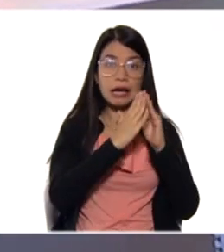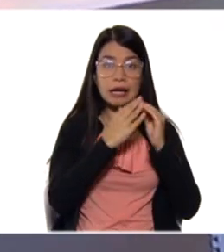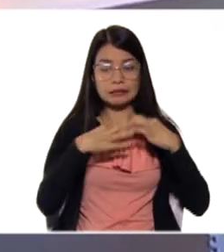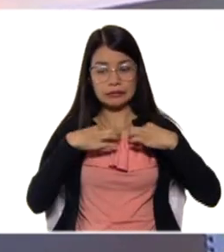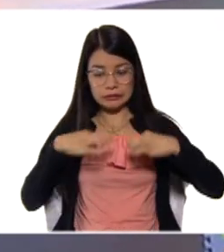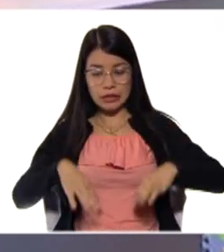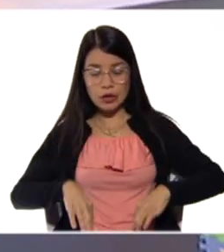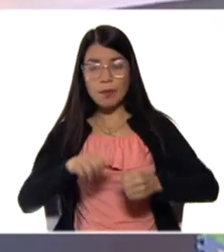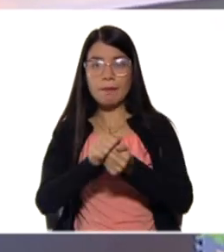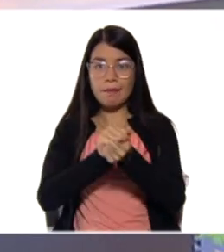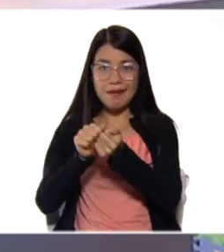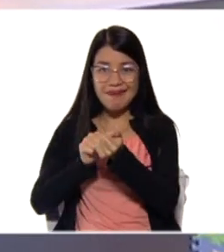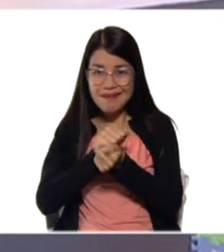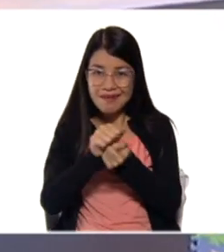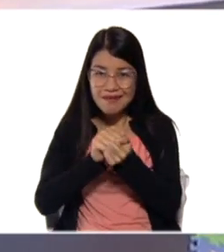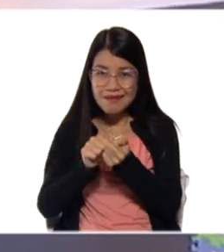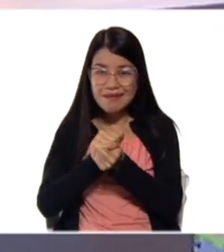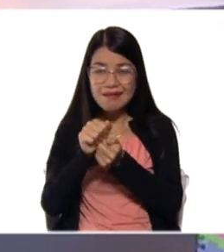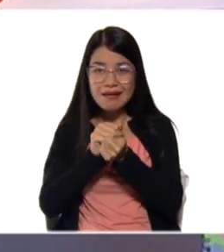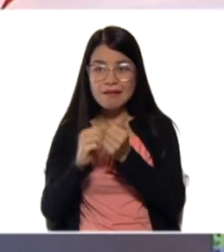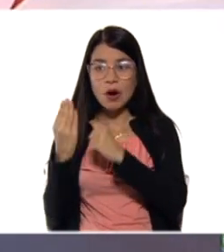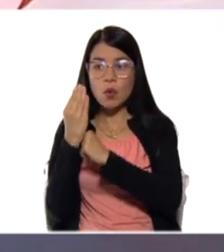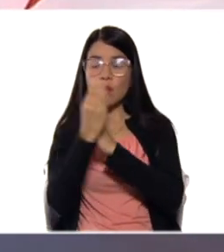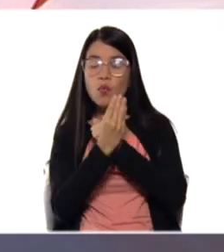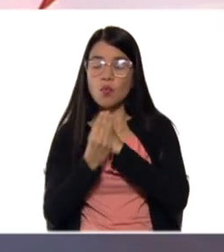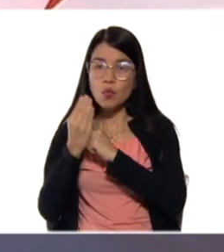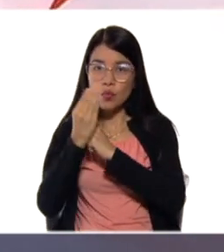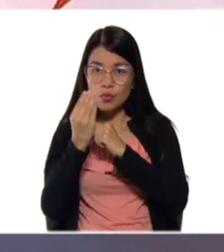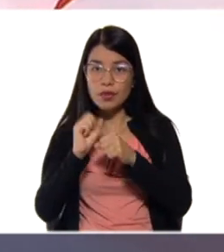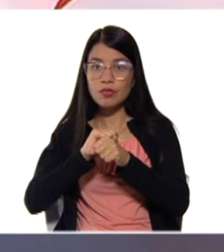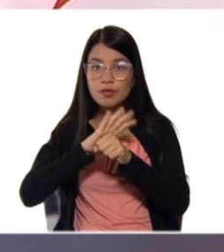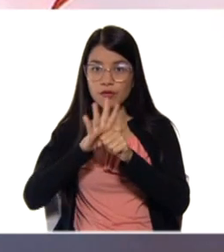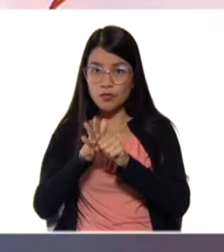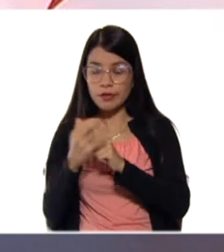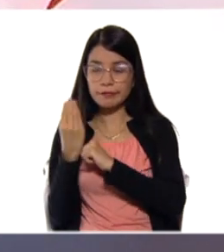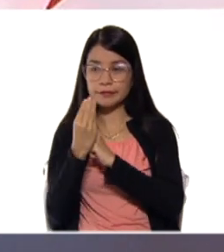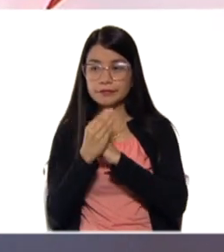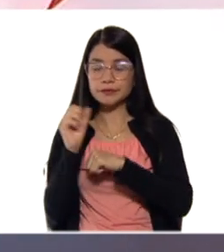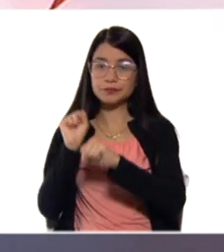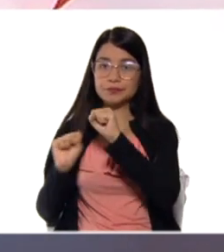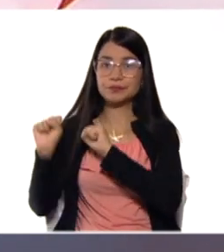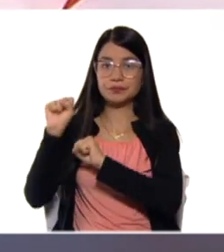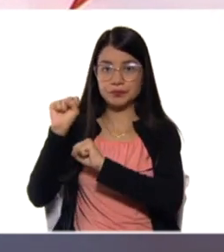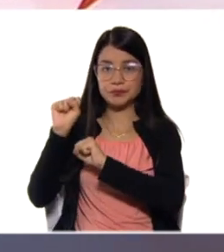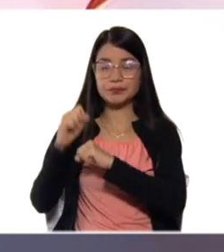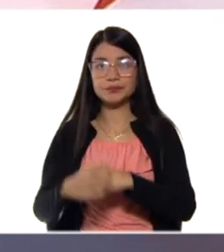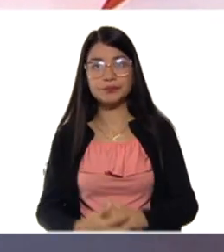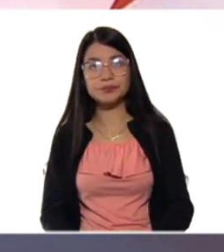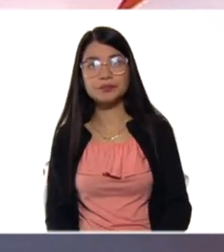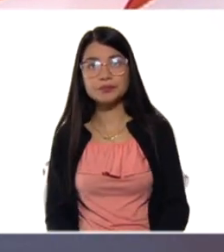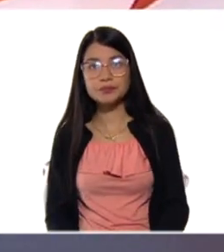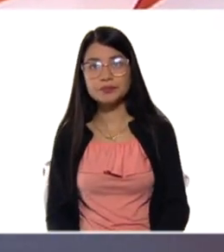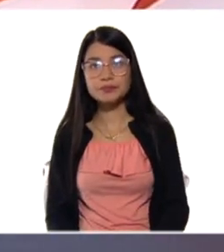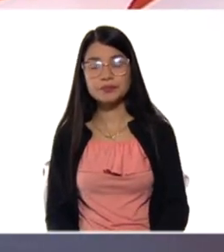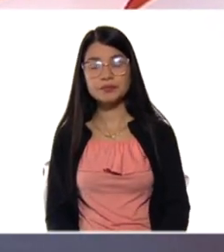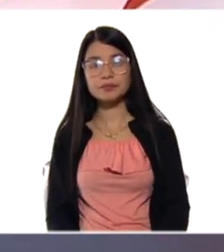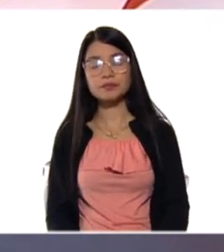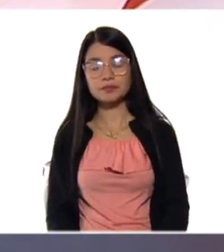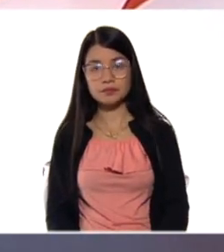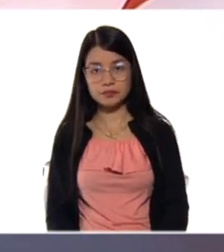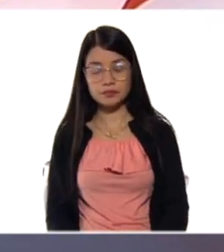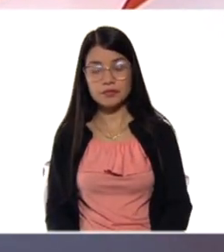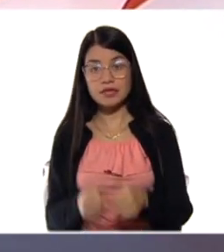estar más cuidados en la prevención del COVID-19. Muy bien,